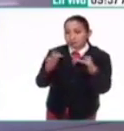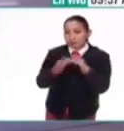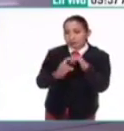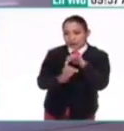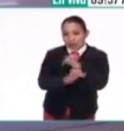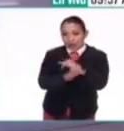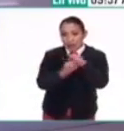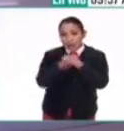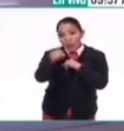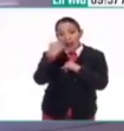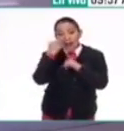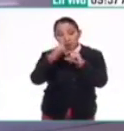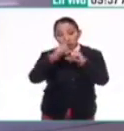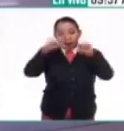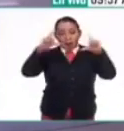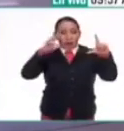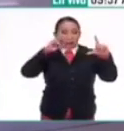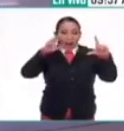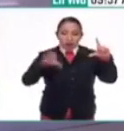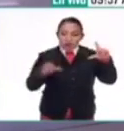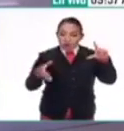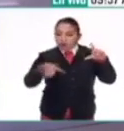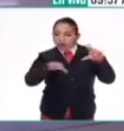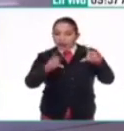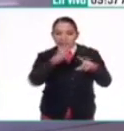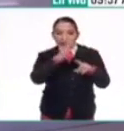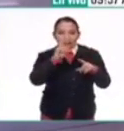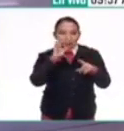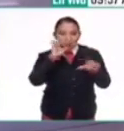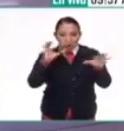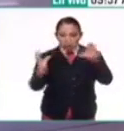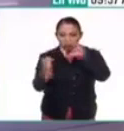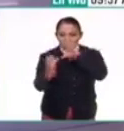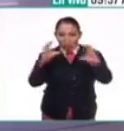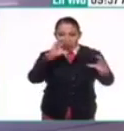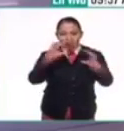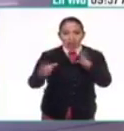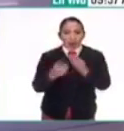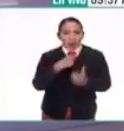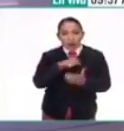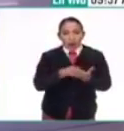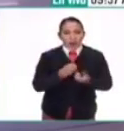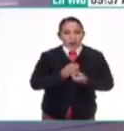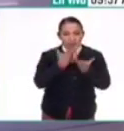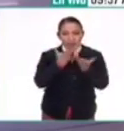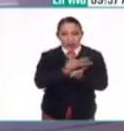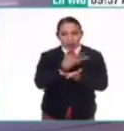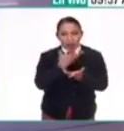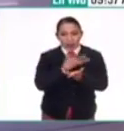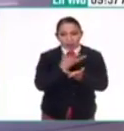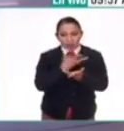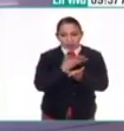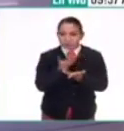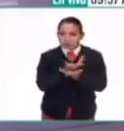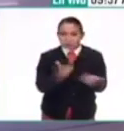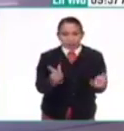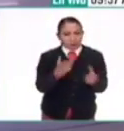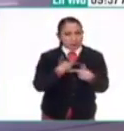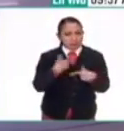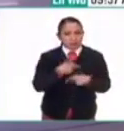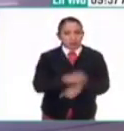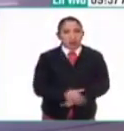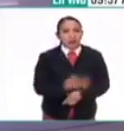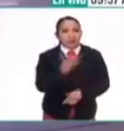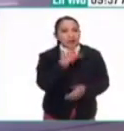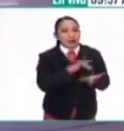internet para quienes quieran jugar ahí en 3D para verlos. Los adoratorios, claro que ya los tenemos a disposición del público.